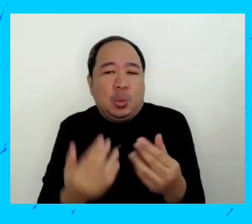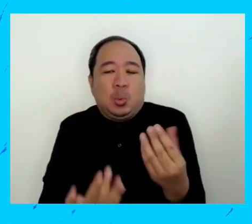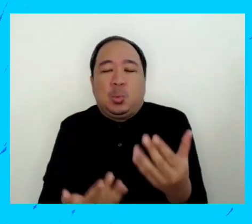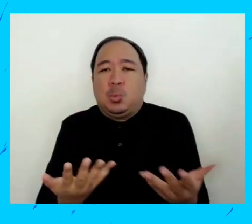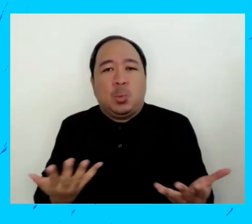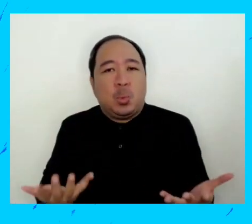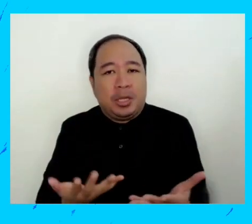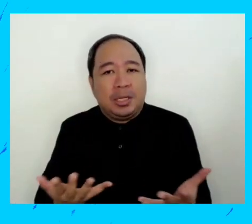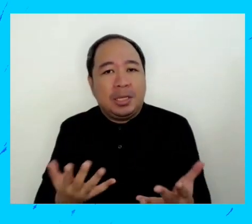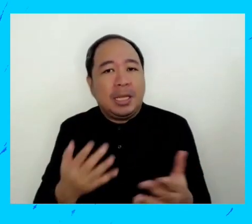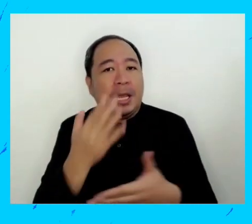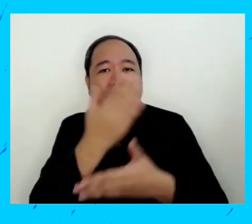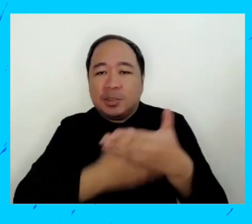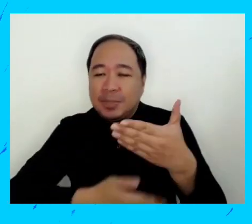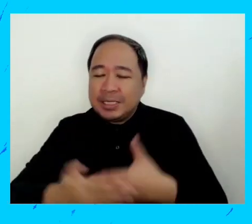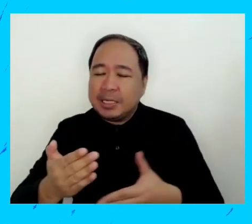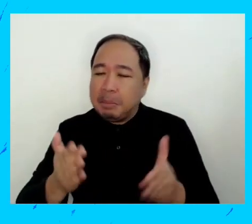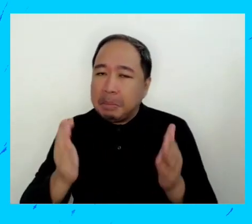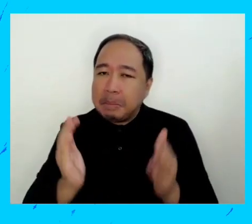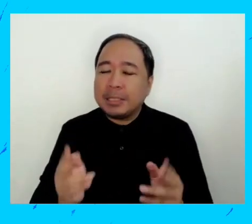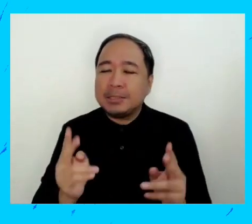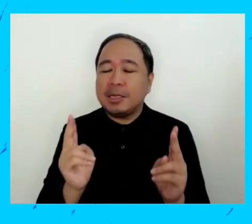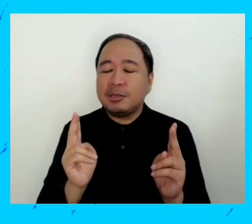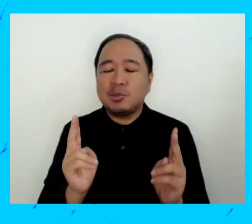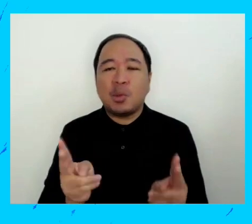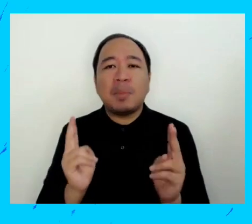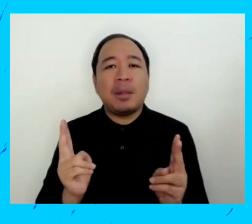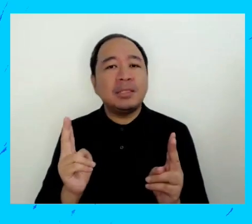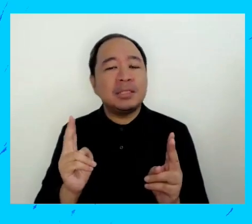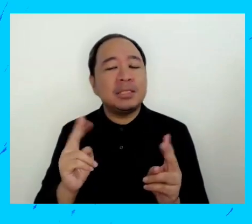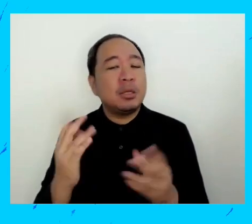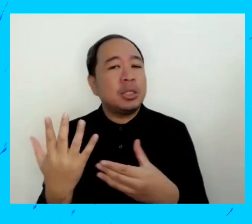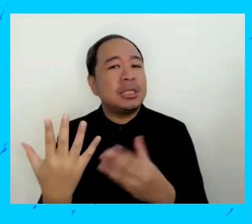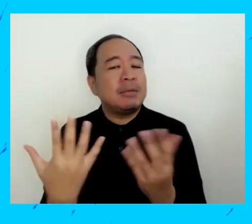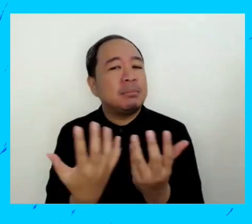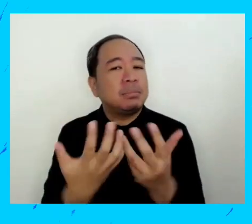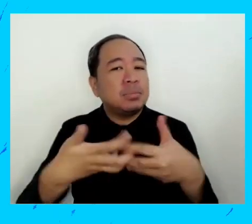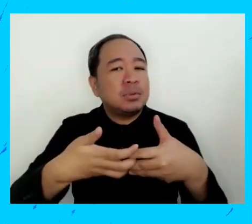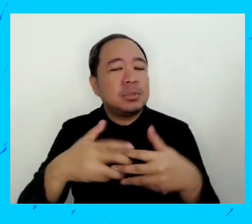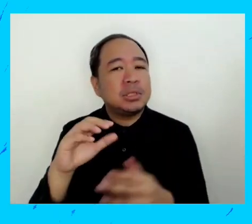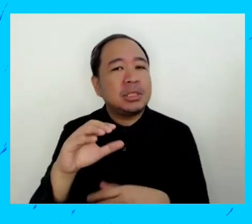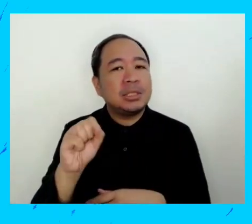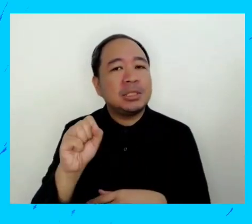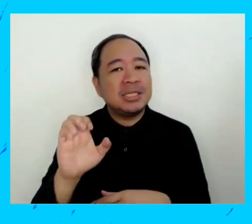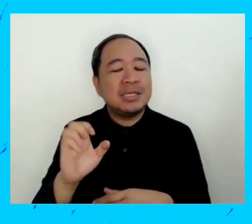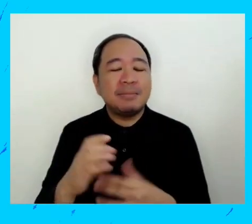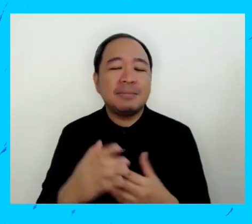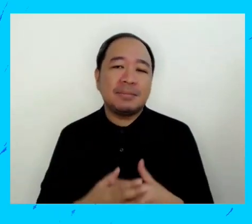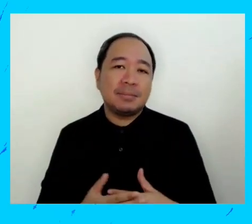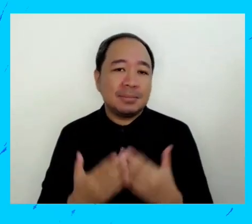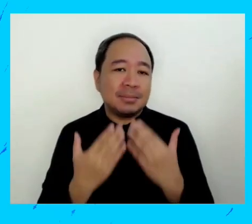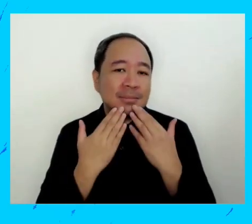yo no sé si nosotros no somos un magos yo no sé qué es lo que somos gracias